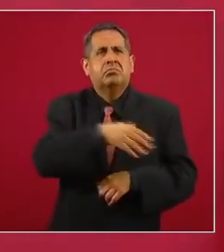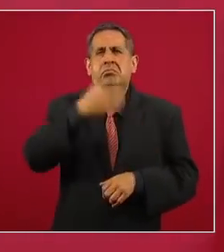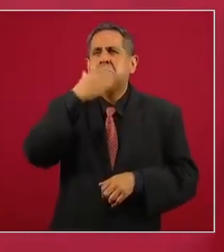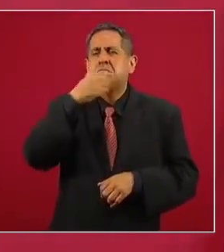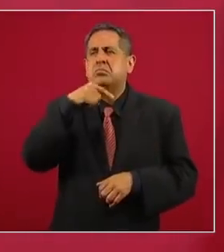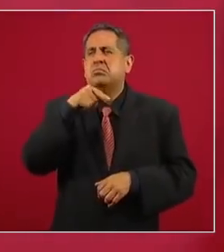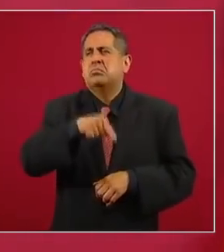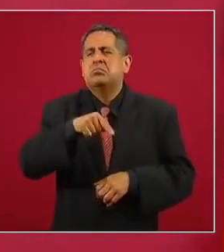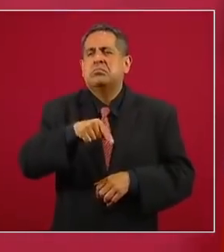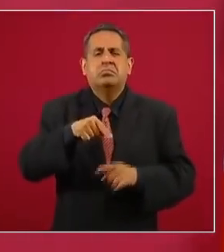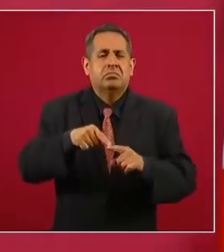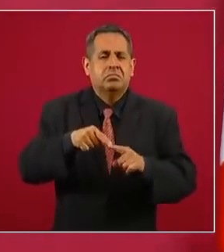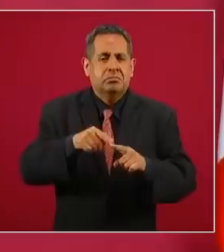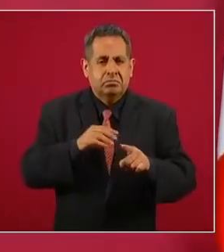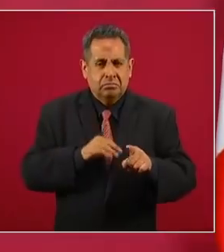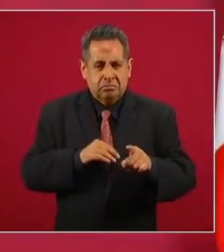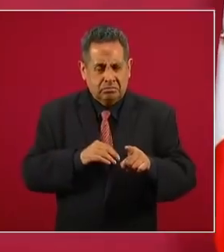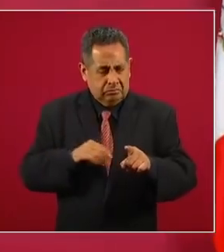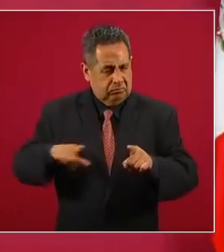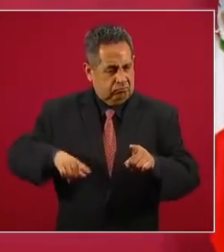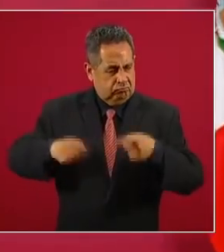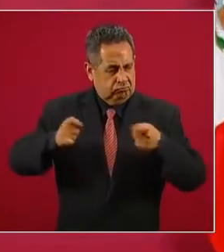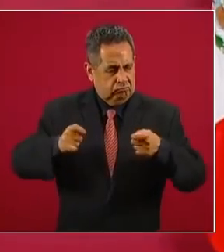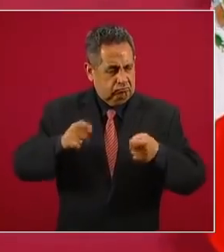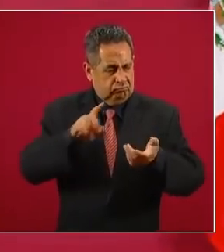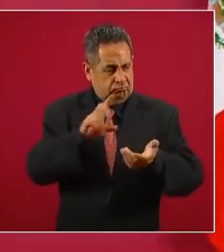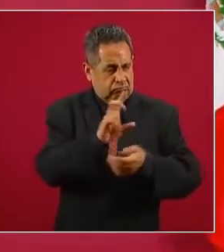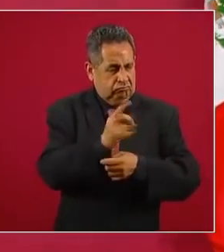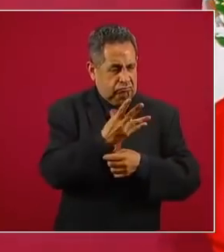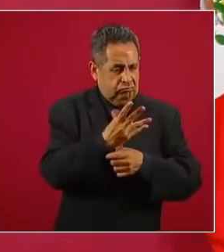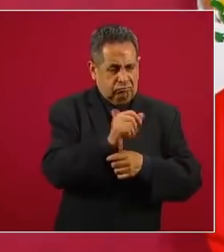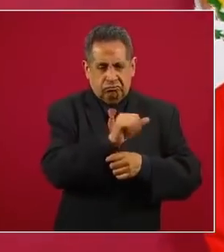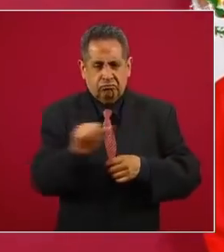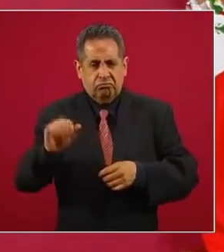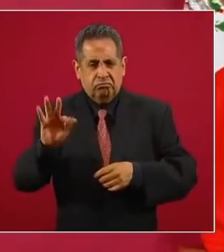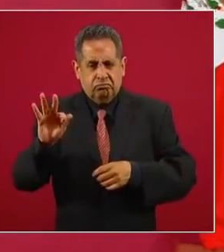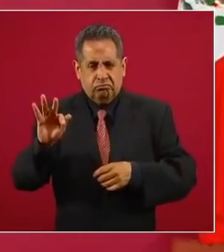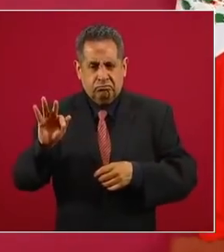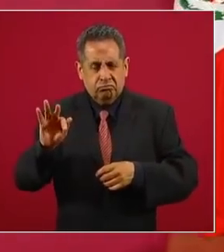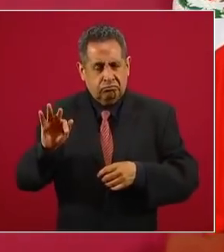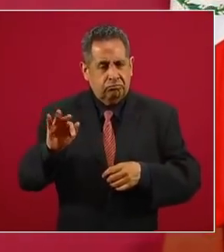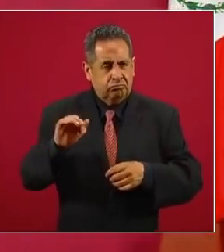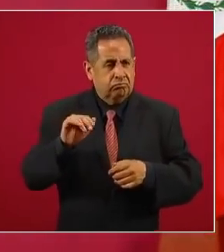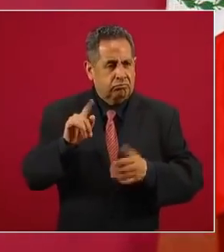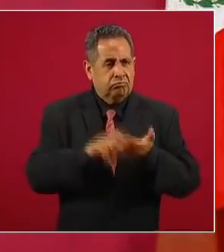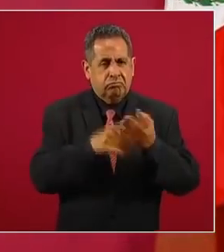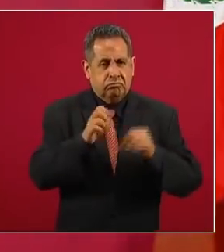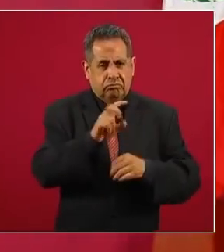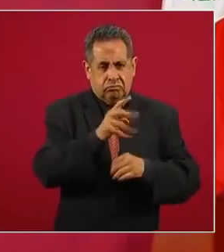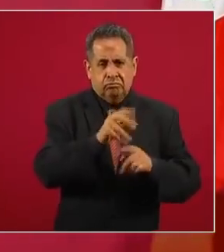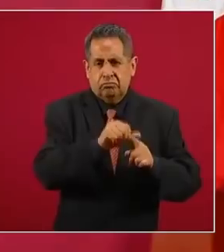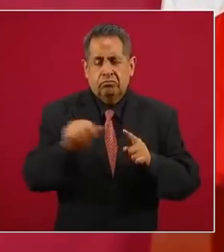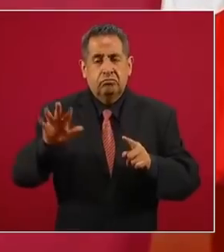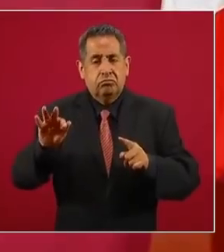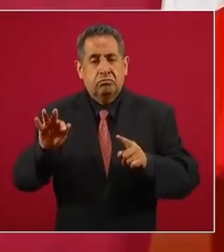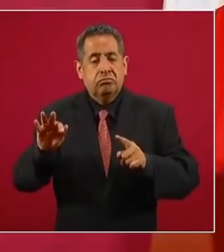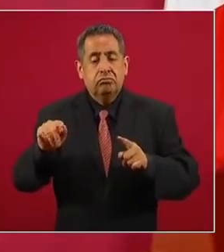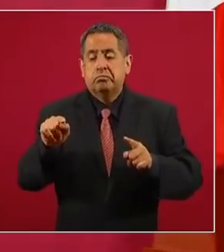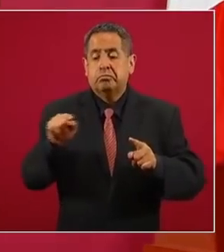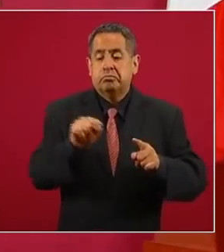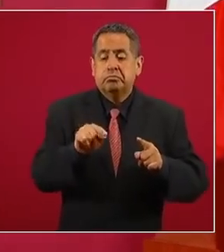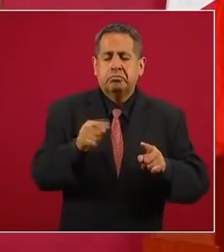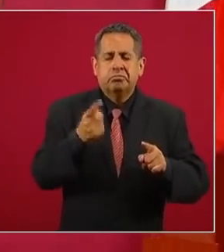gobierna del 34 al 40. En 1938,